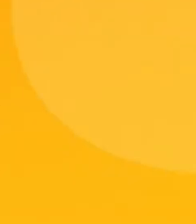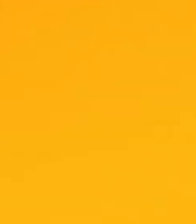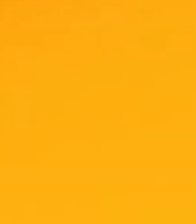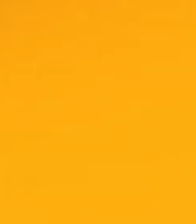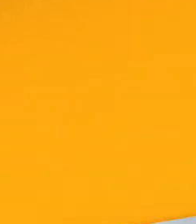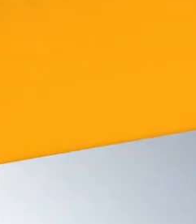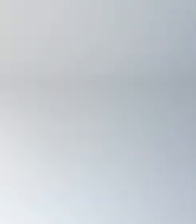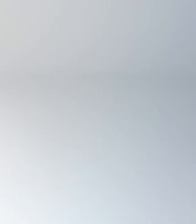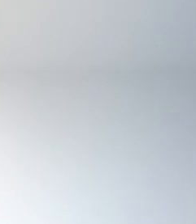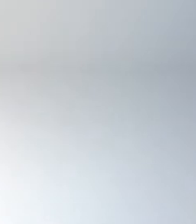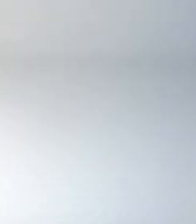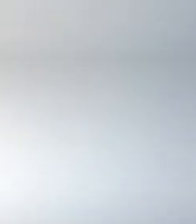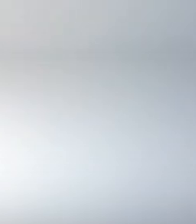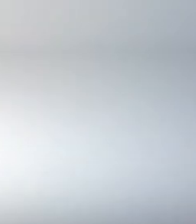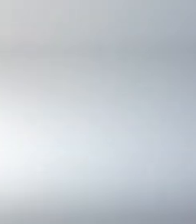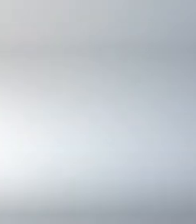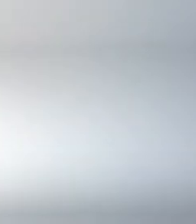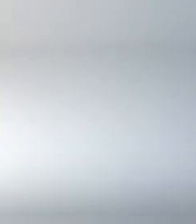canal!